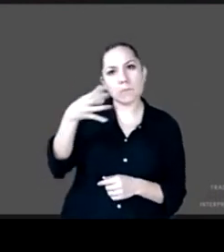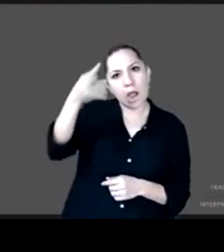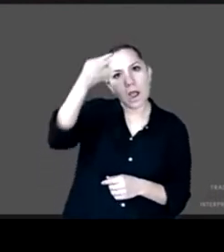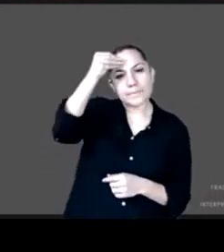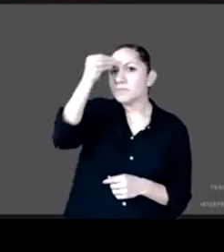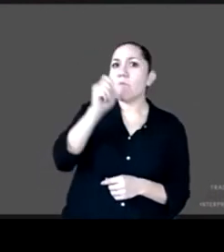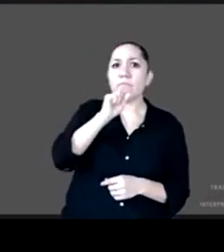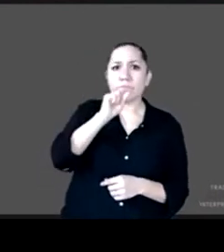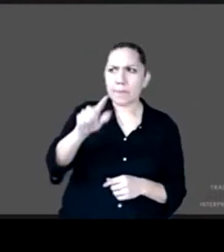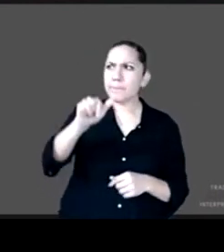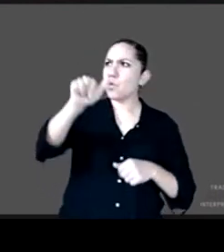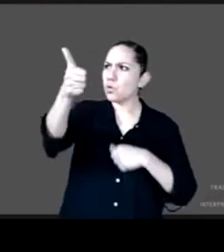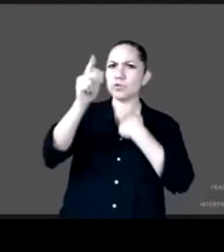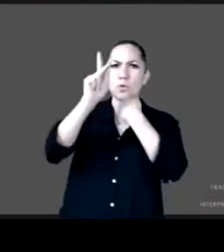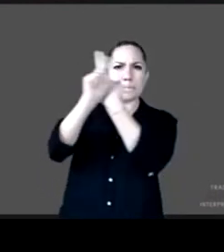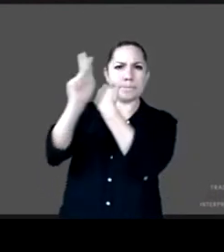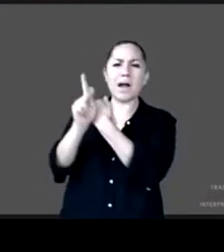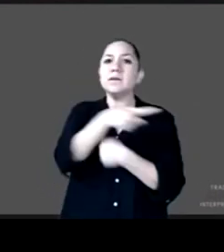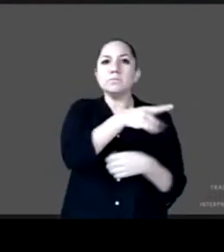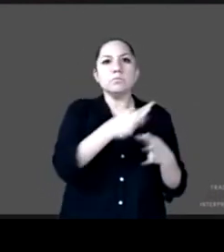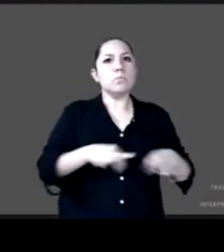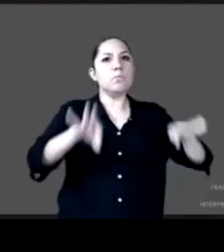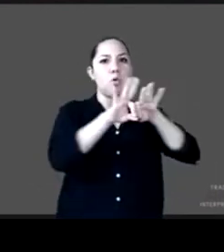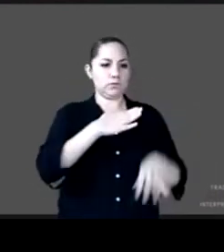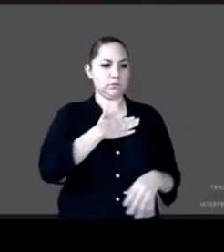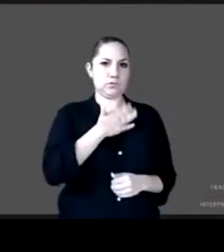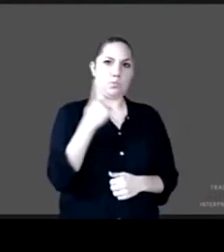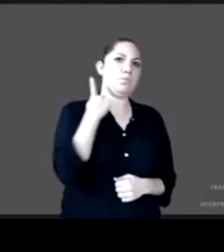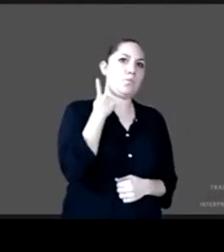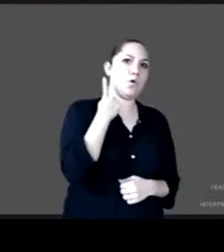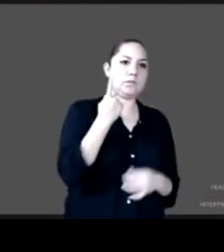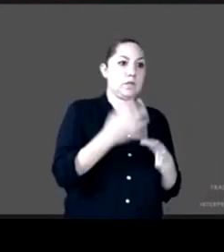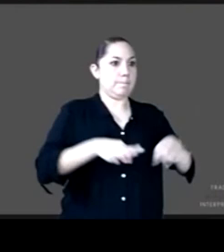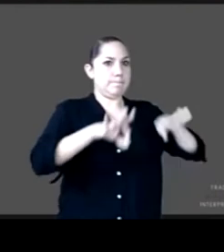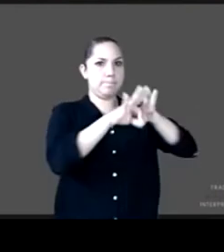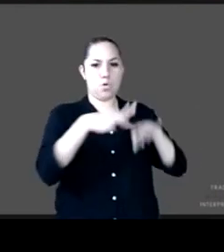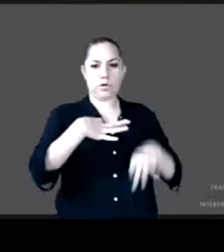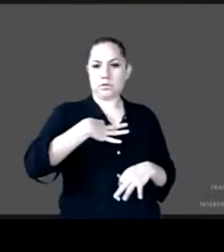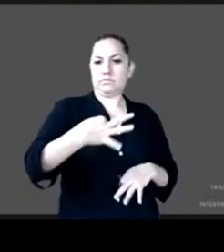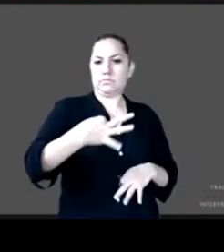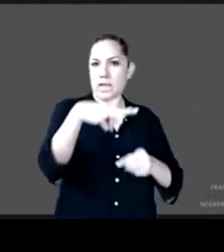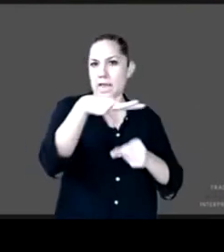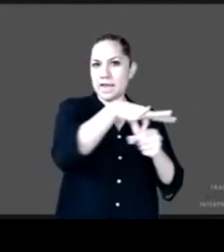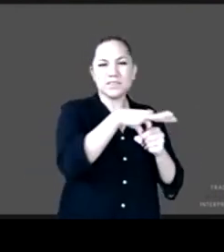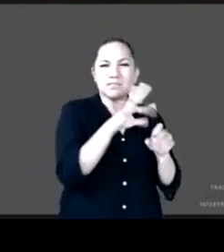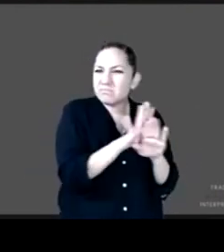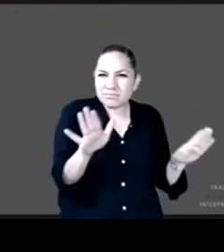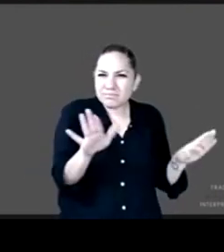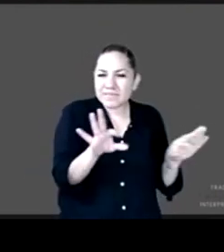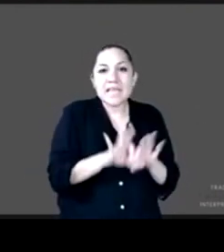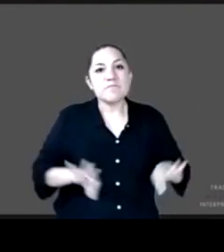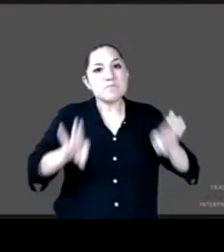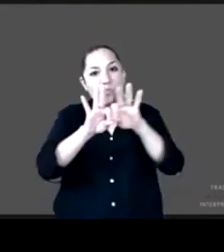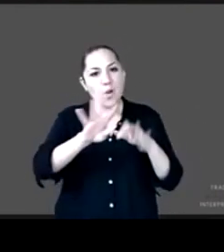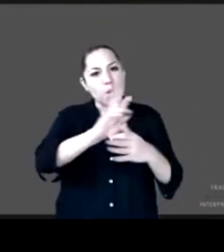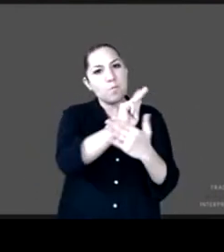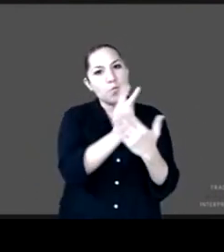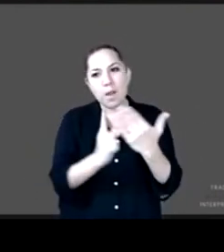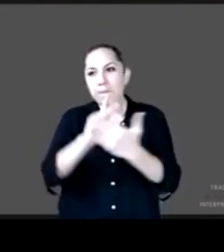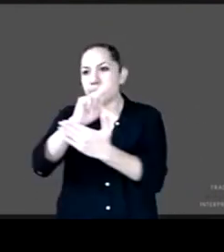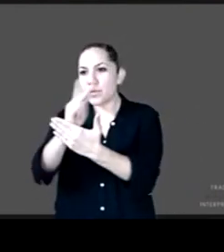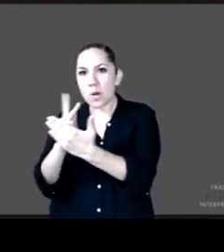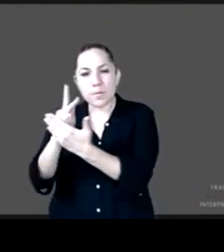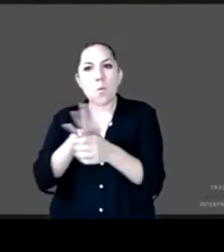intereses políticos o electorales y poderle dar continuidad a los programas que han funcionado y poder aprender de los errores las